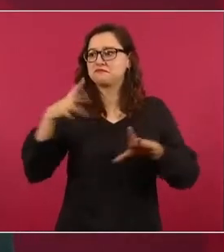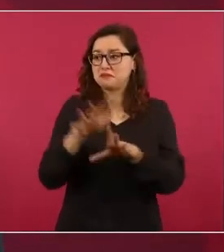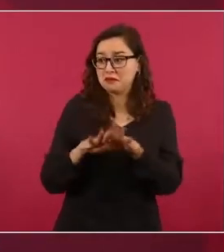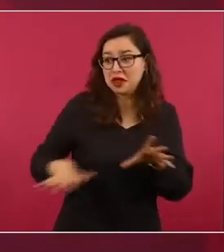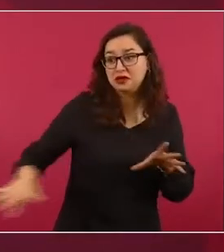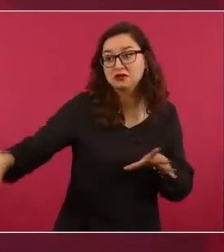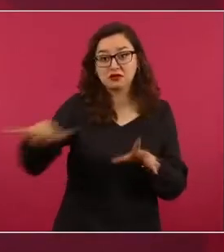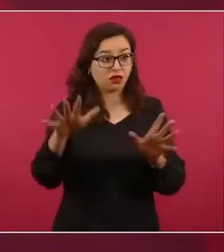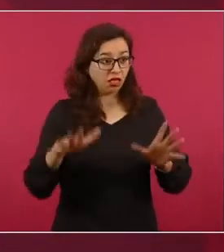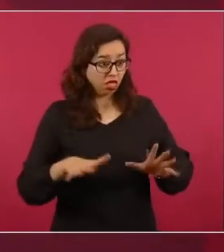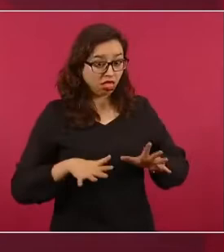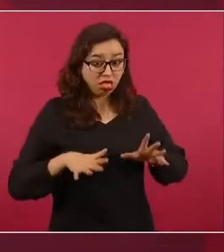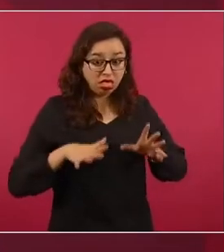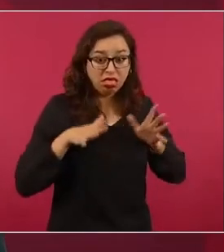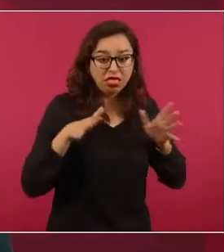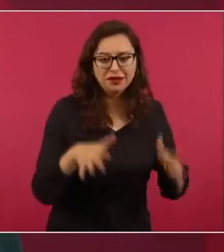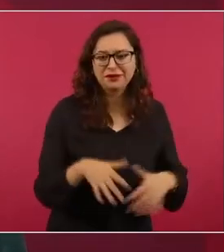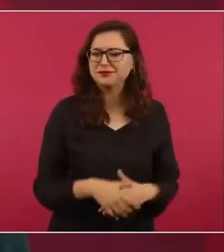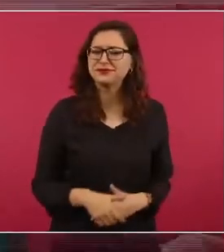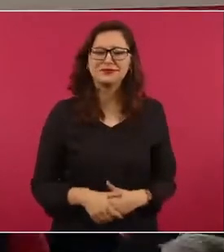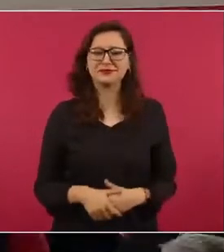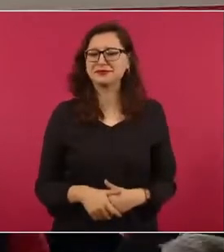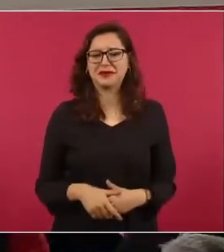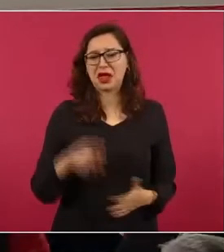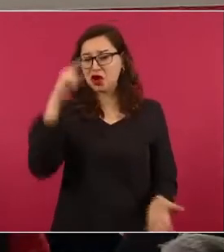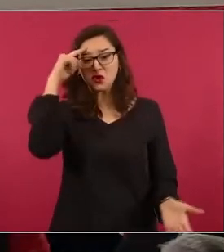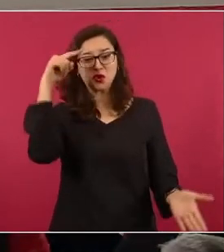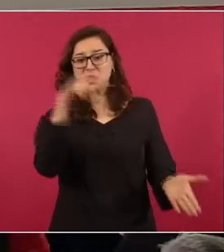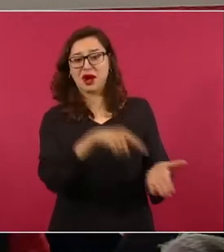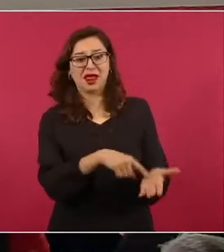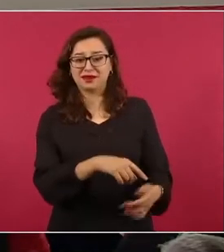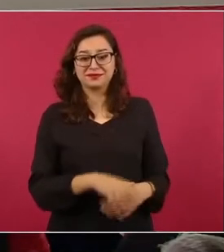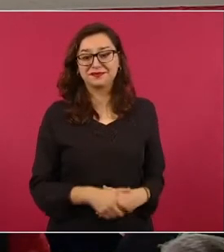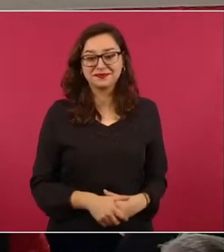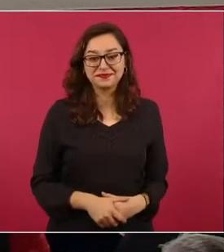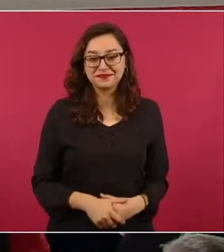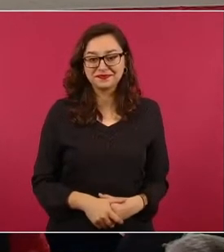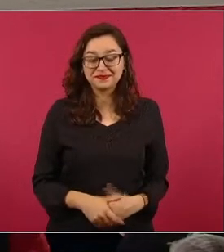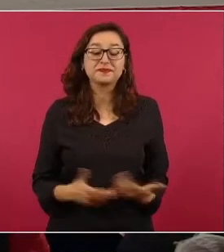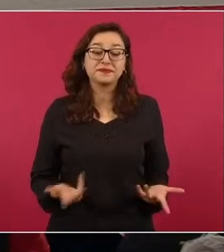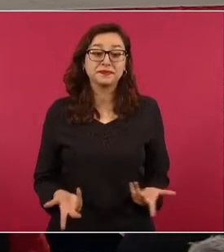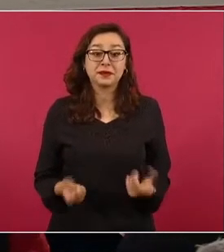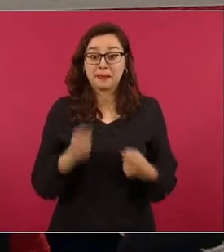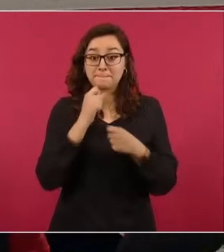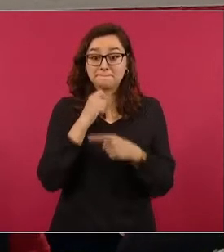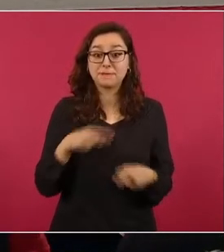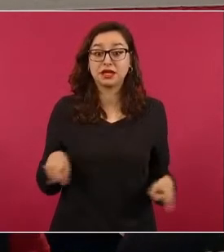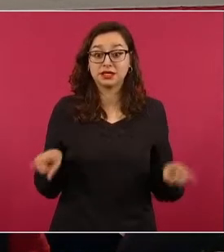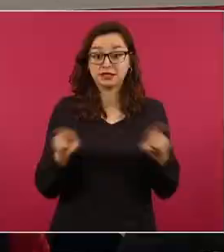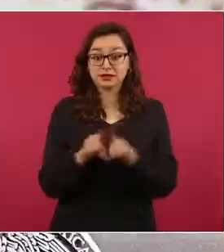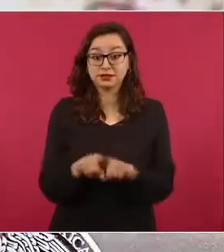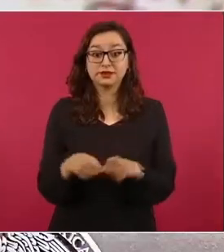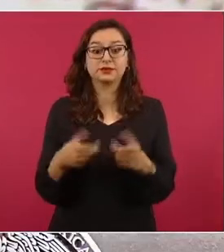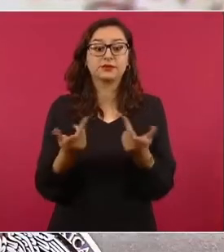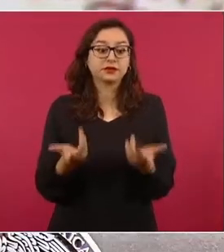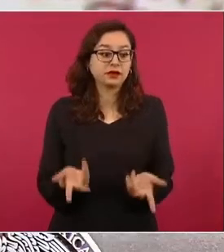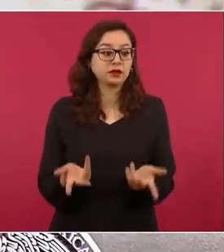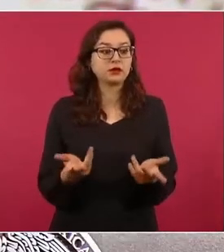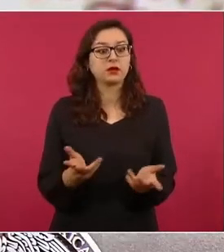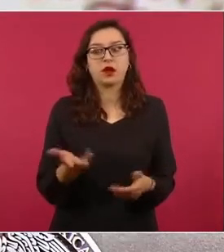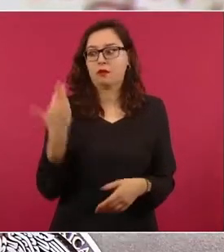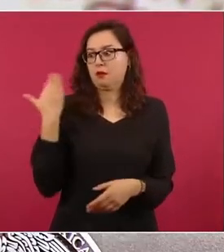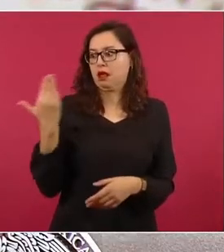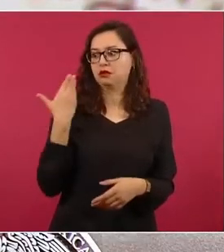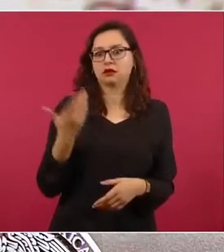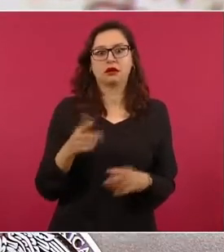como la lanzada hace unos días de que se está incendiando el país. Y cuando los ciudadanos cuestionan en las redes a medios